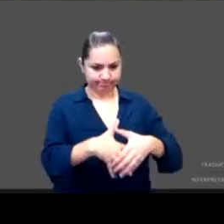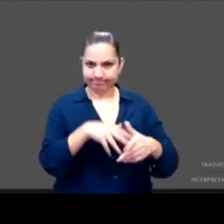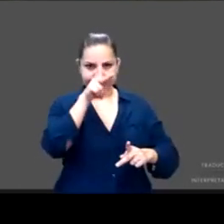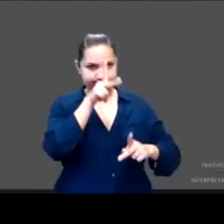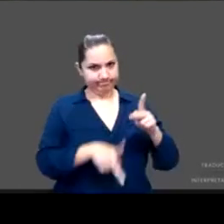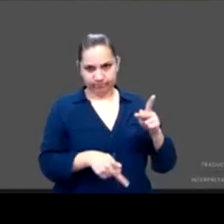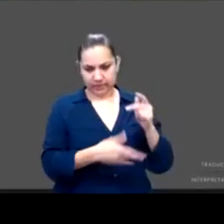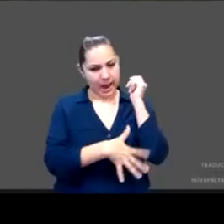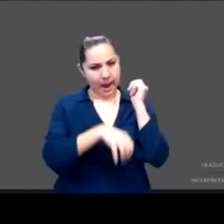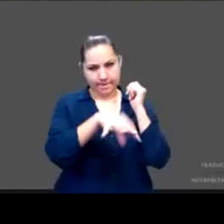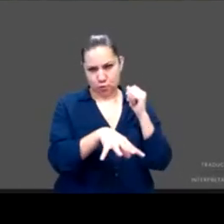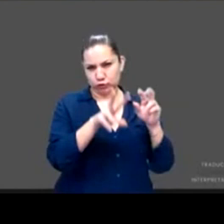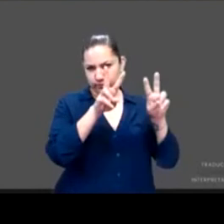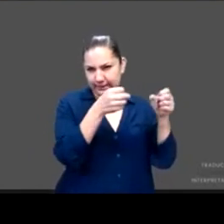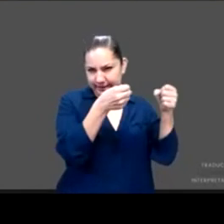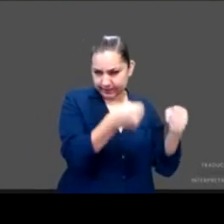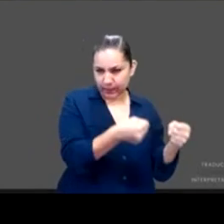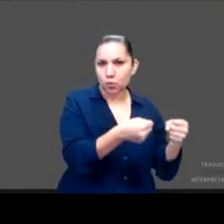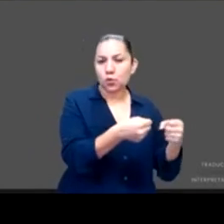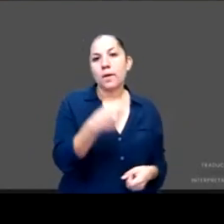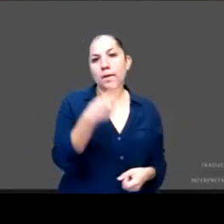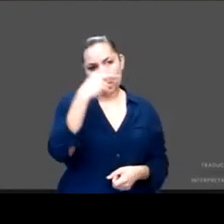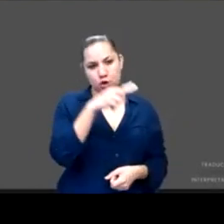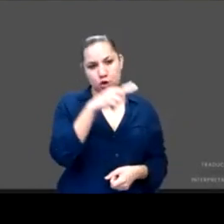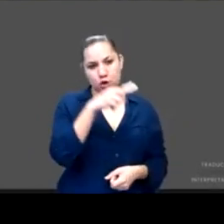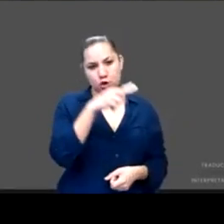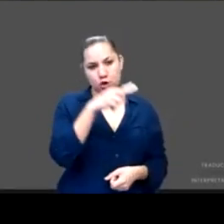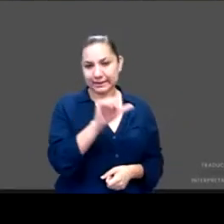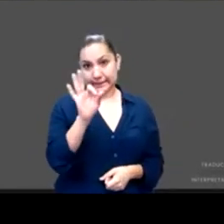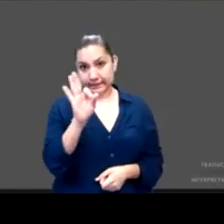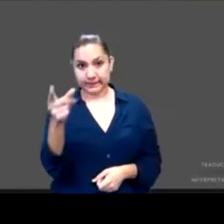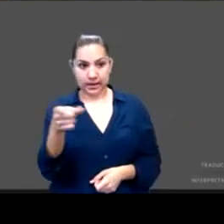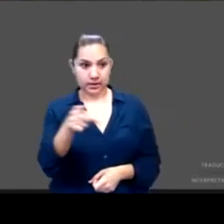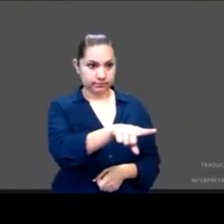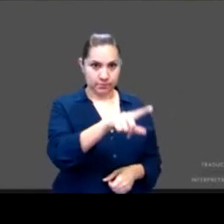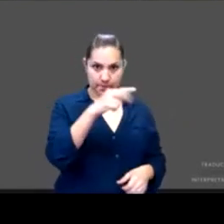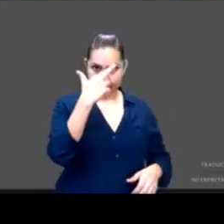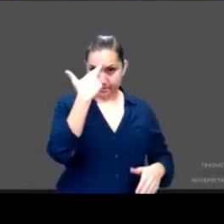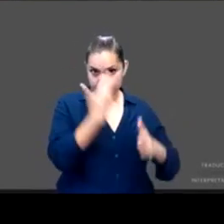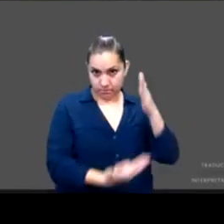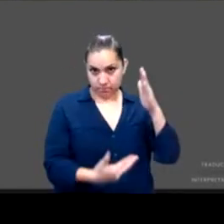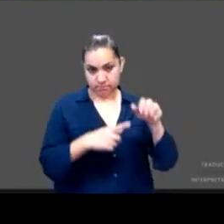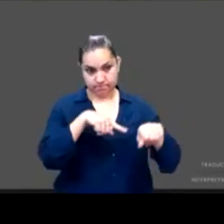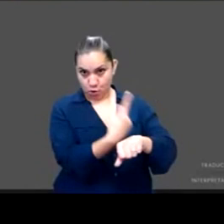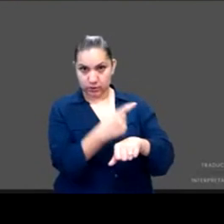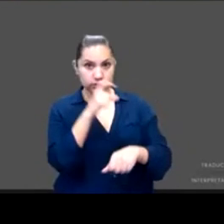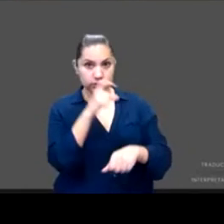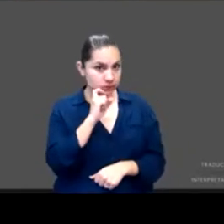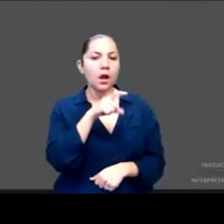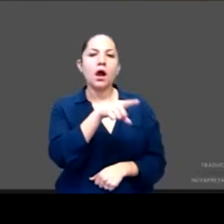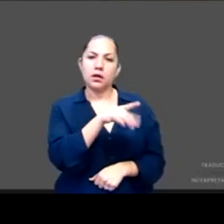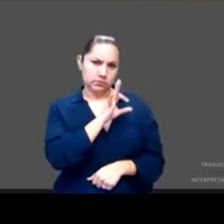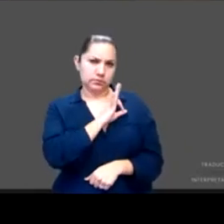norma 046 en casos de embarazo por violación sexual. Les agradeceré que nos puedan ayudar a difundir el